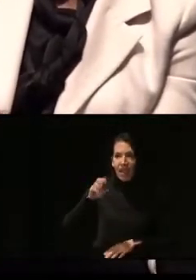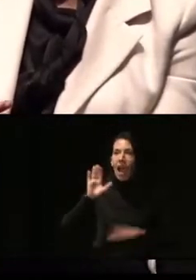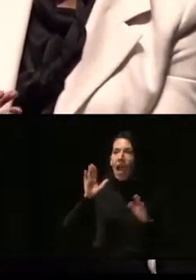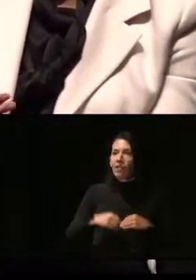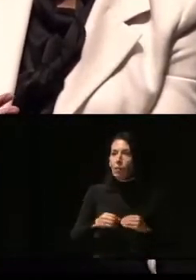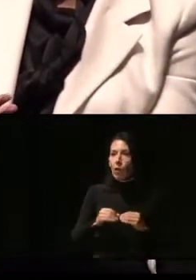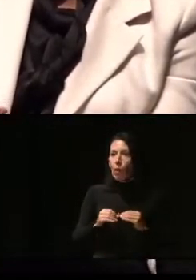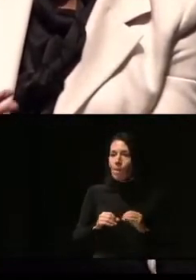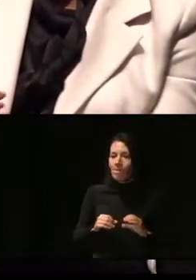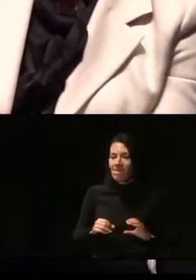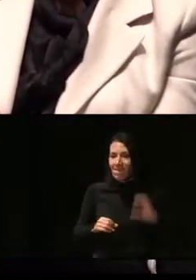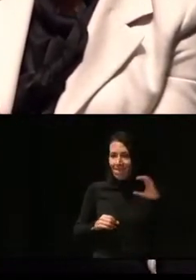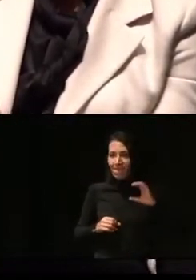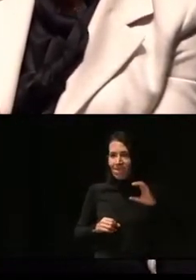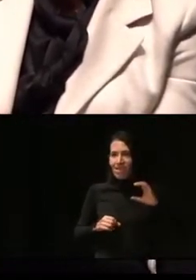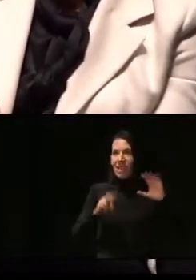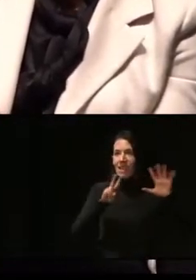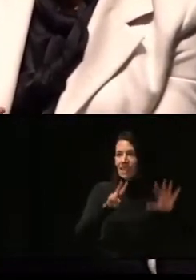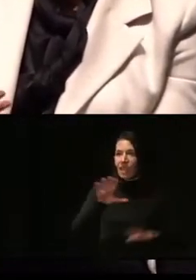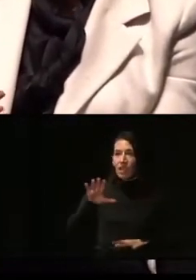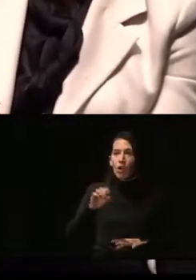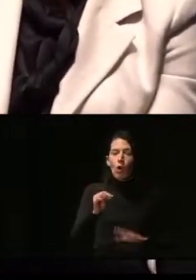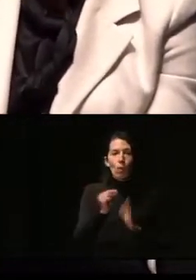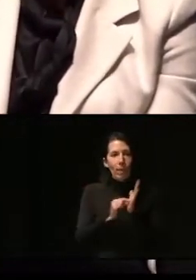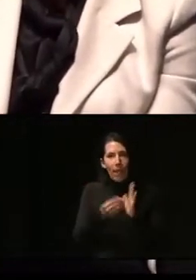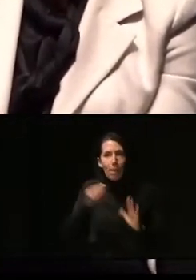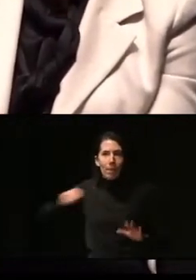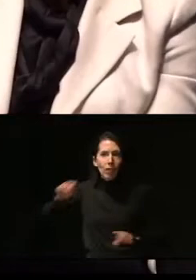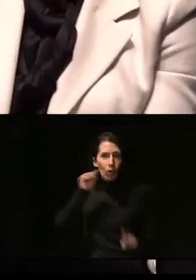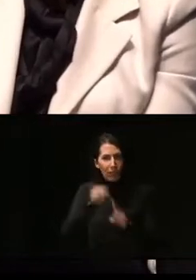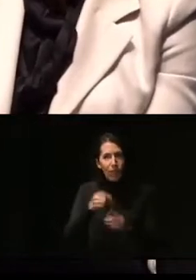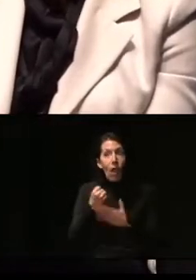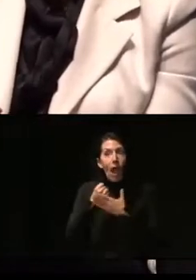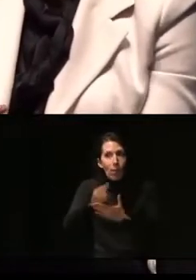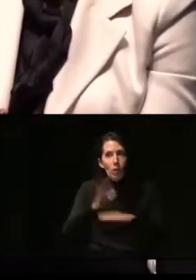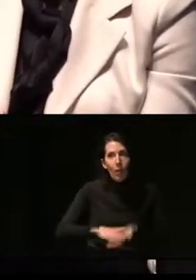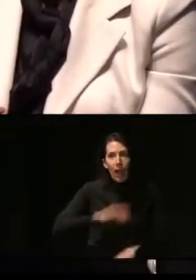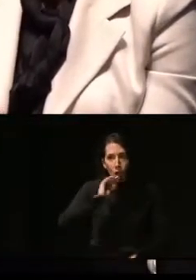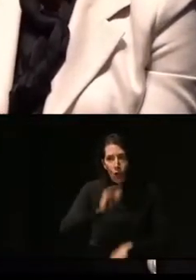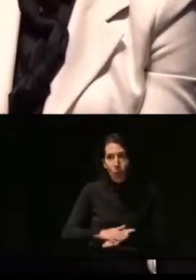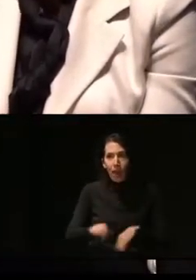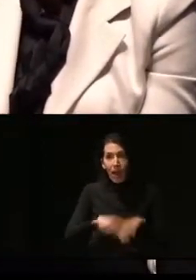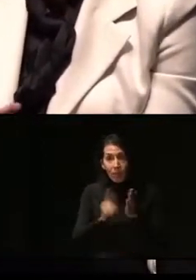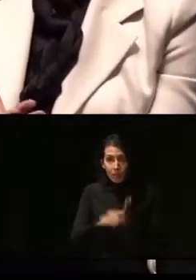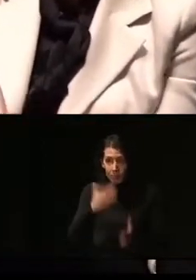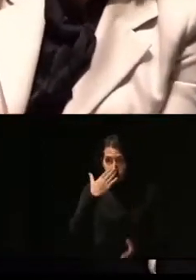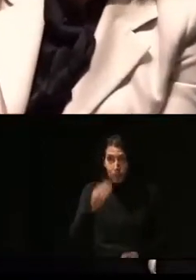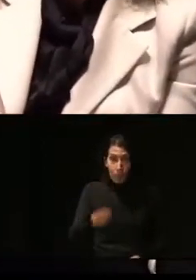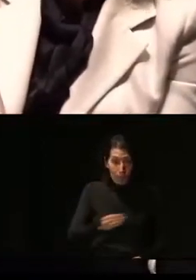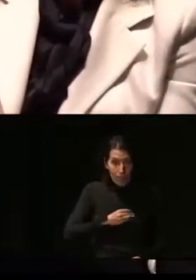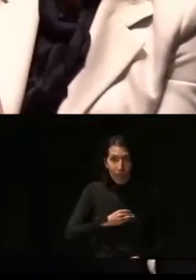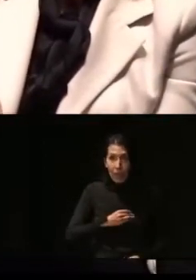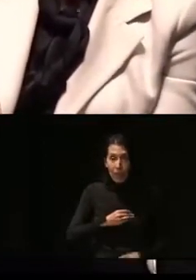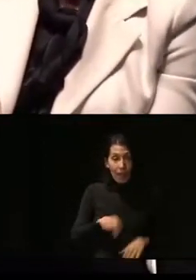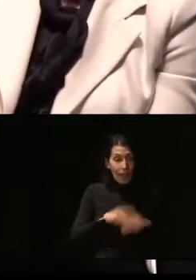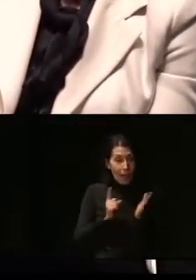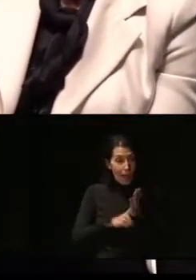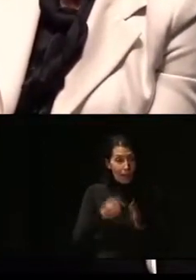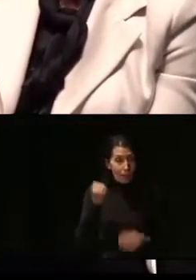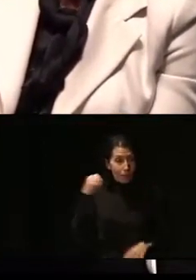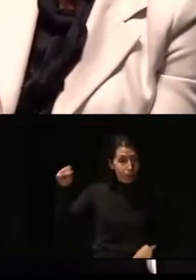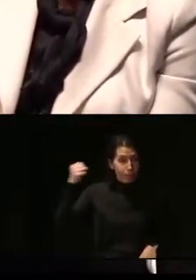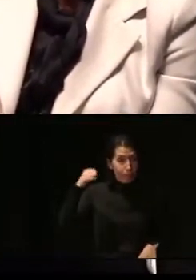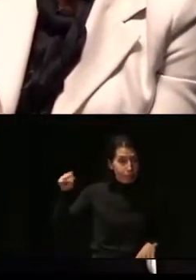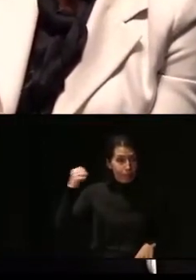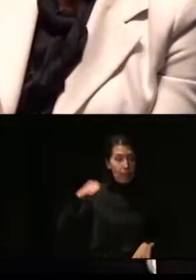75%. Es una medida más para ayudar a que se cumpla la ley, que es triste que hay leyes que no se cumplen porque